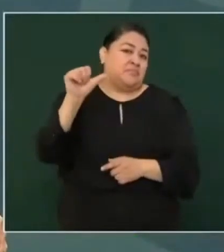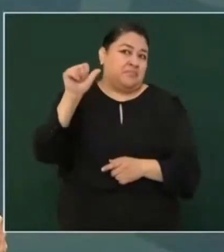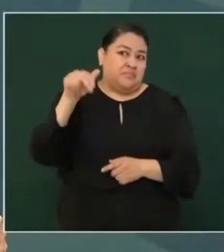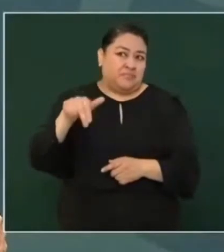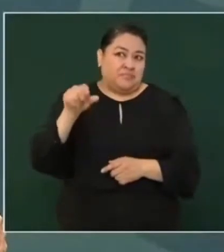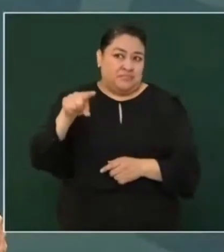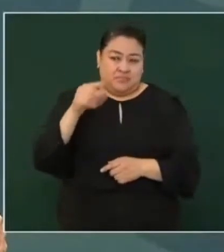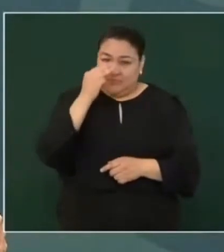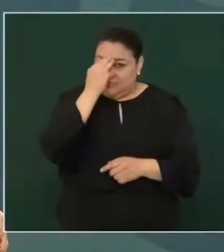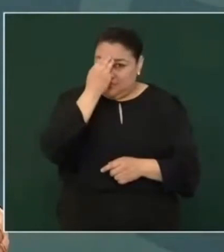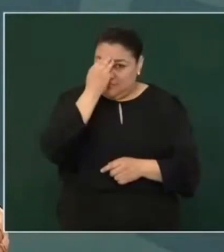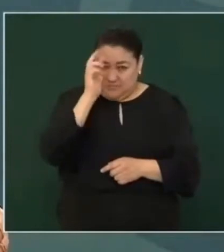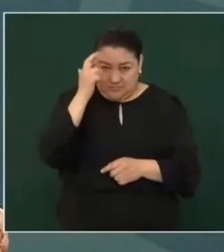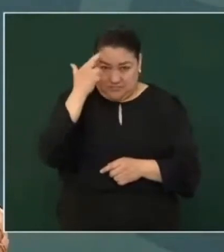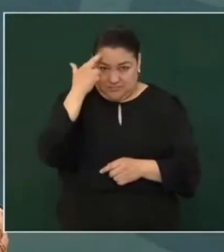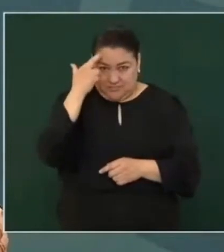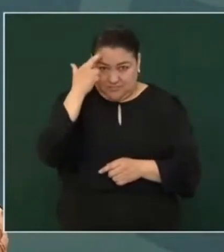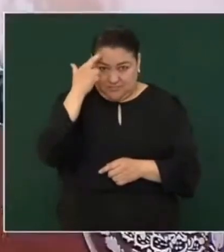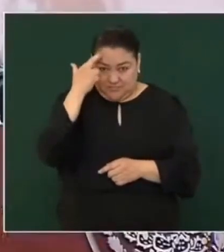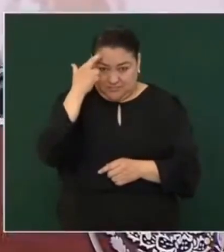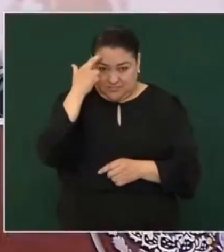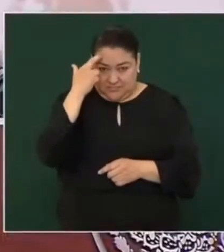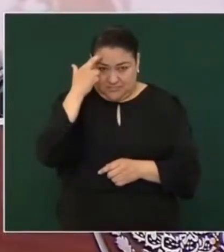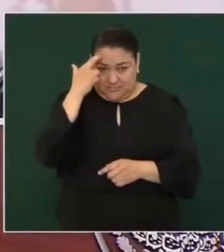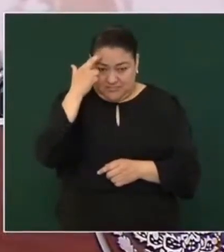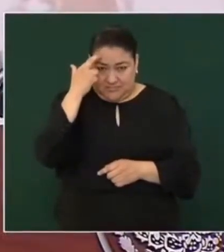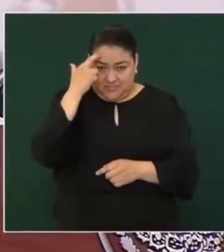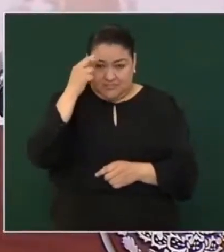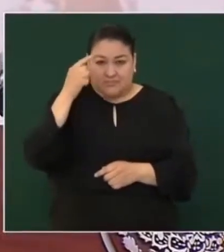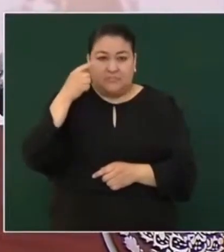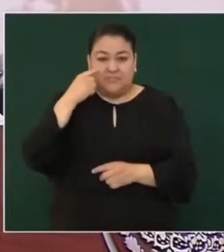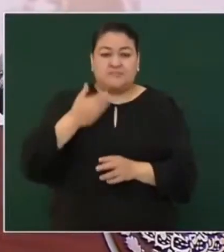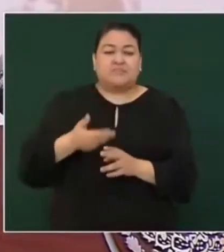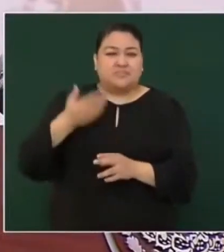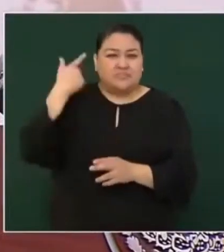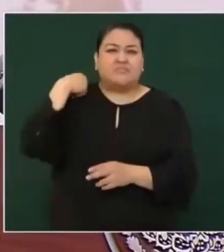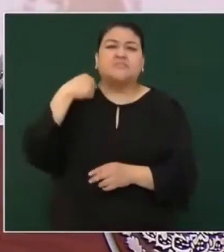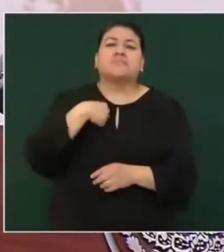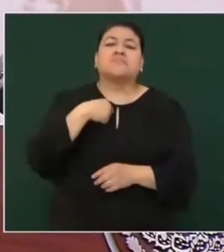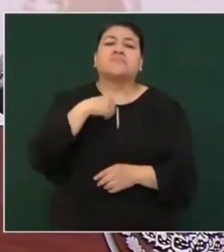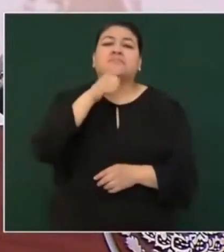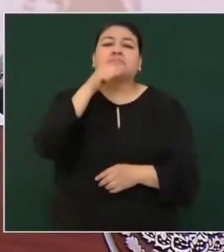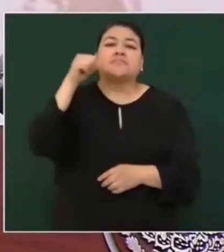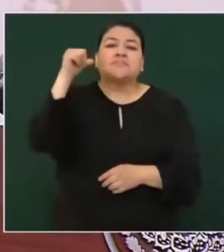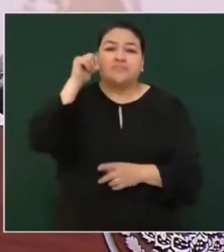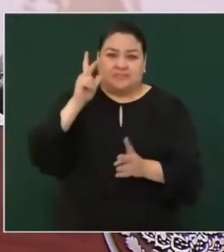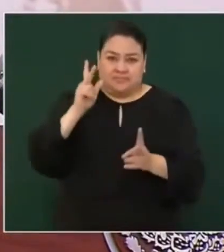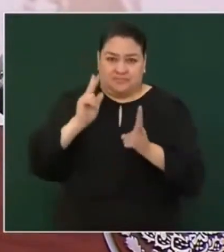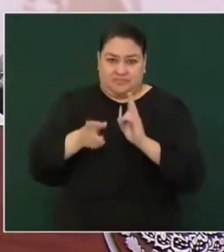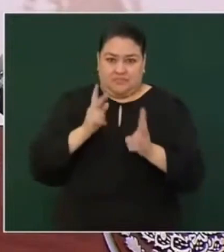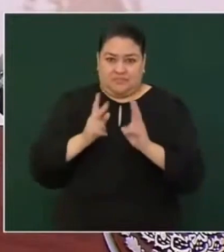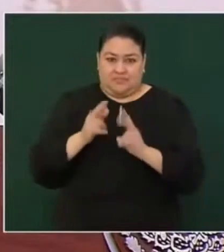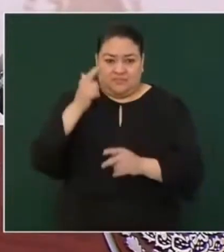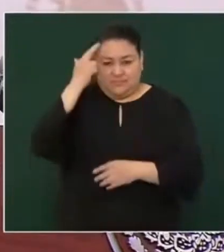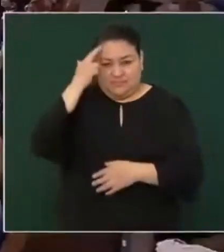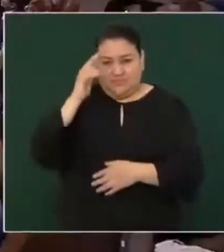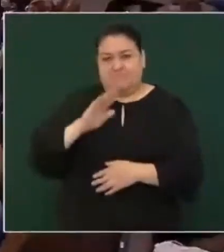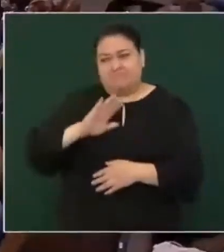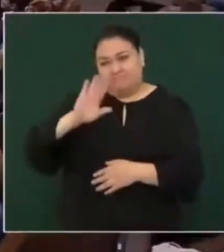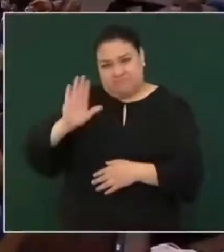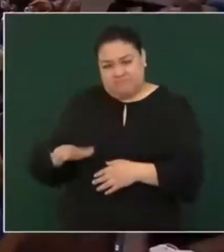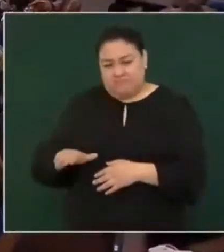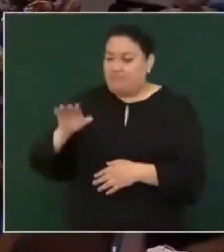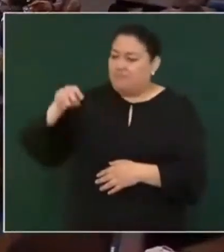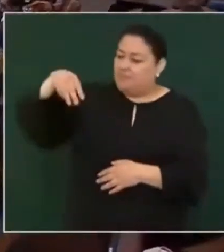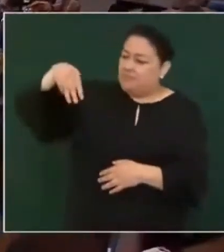porque primero era ayer hablaba yo de que el finado Monsi